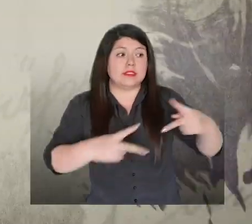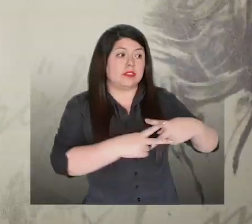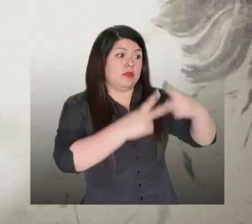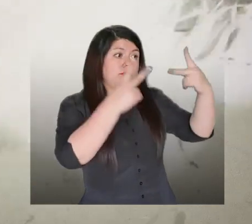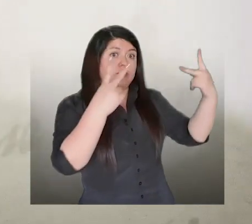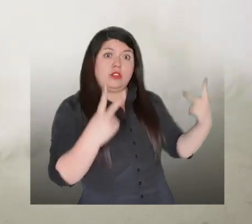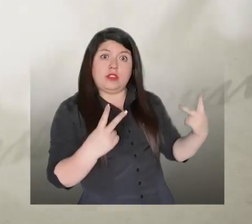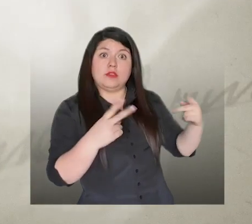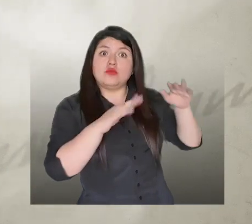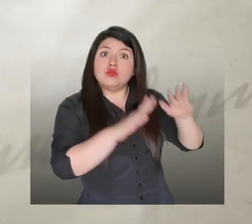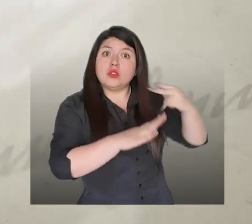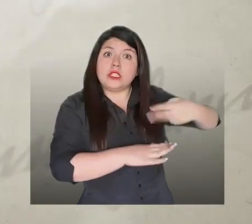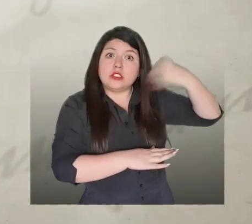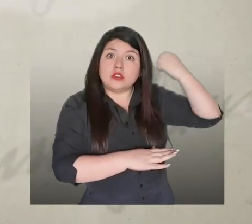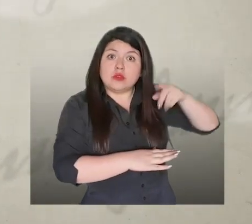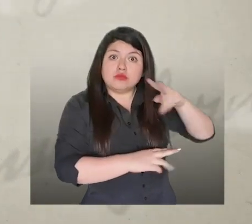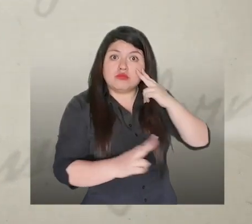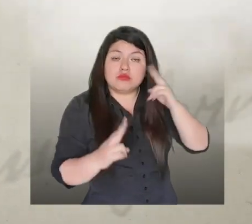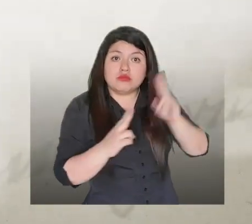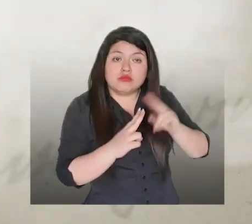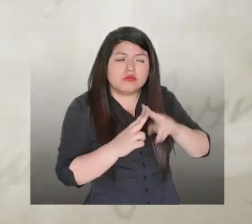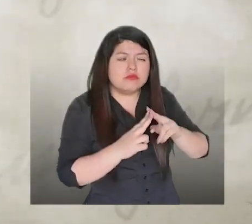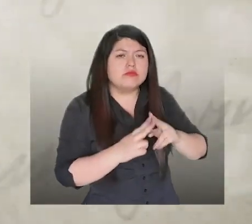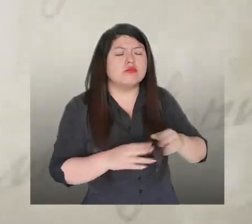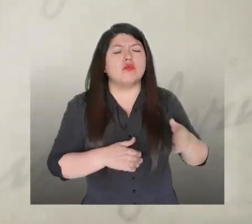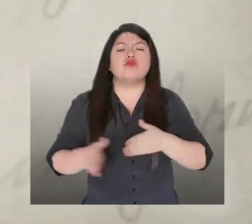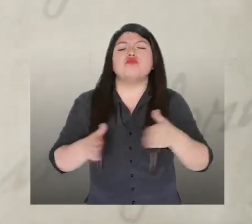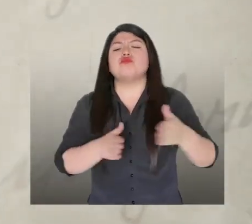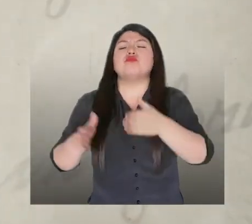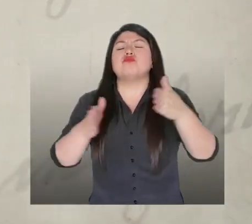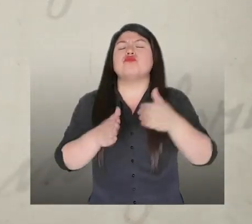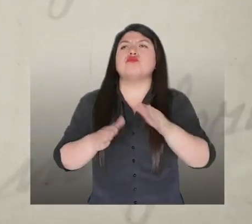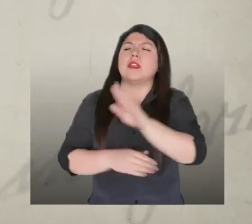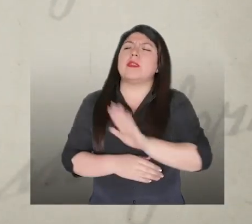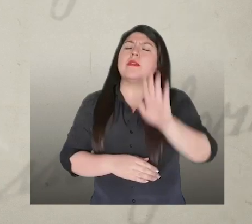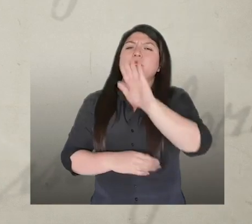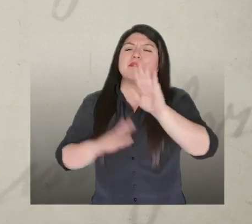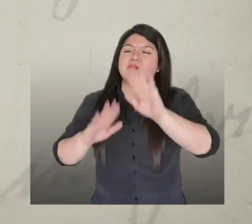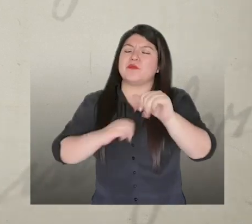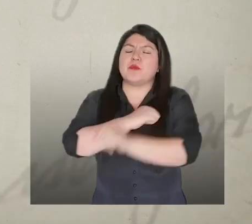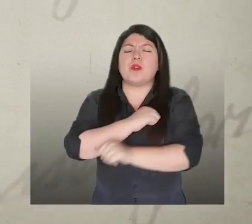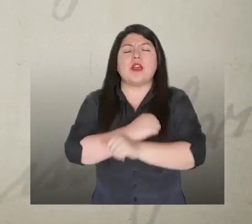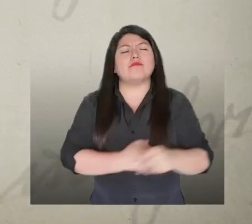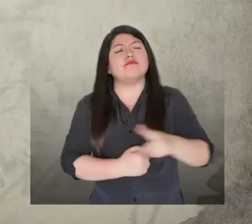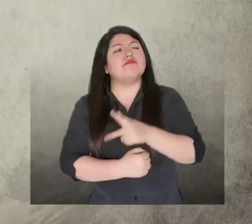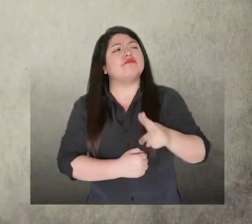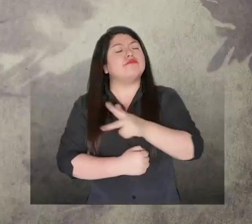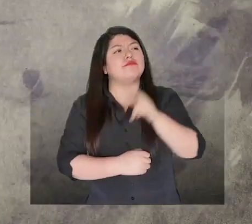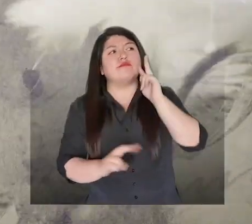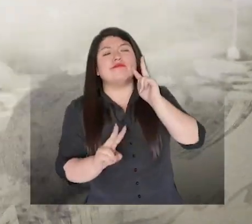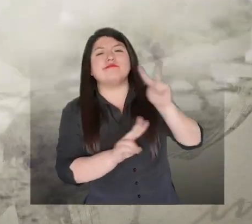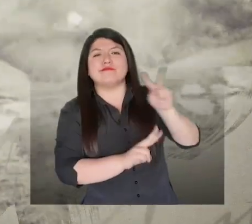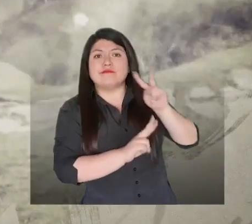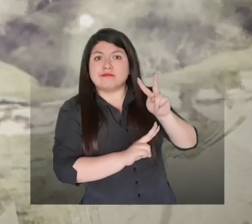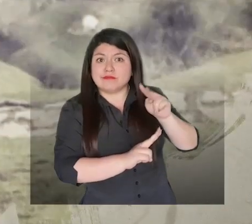¿Conoces la historia del Puente de Boyacá? ¿Ese icónico lugar que vemos desde la carretera cuando recorremos este lindo departamento?